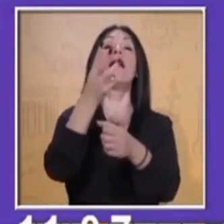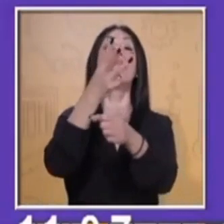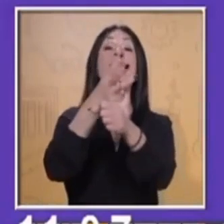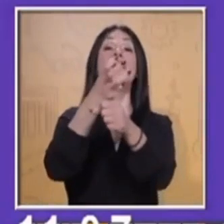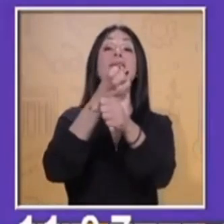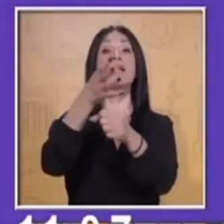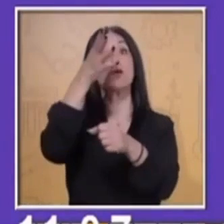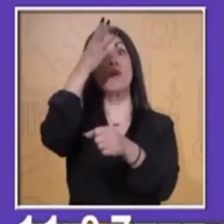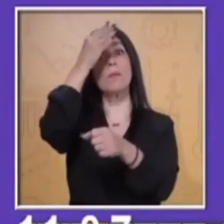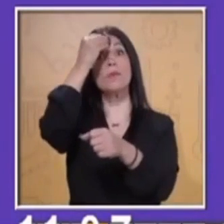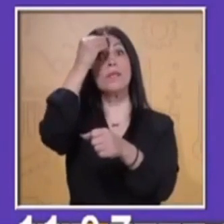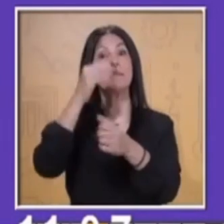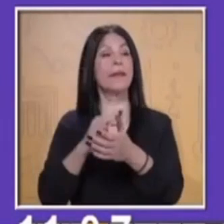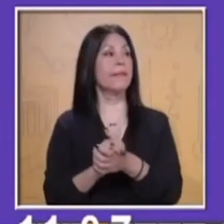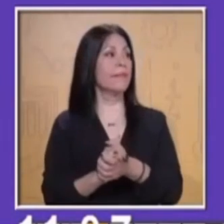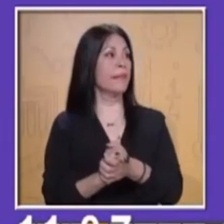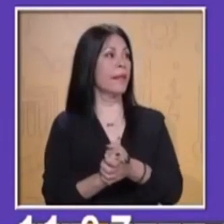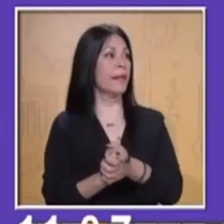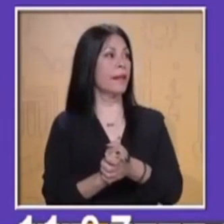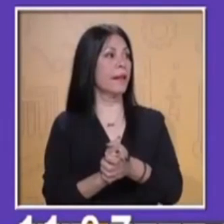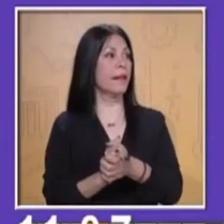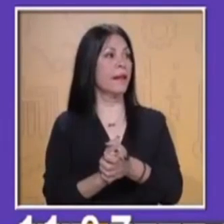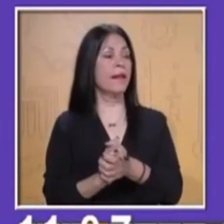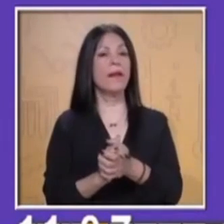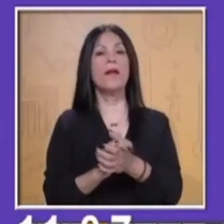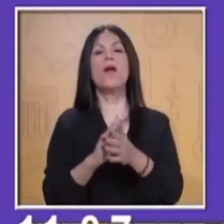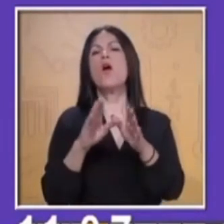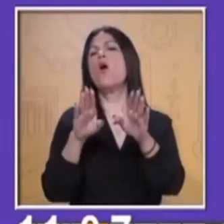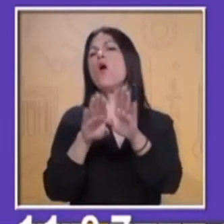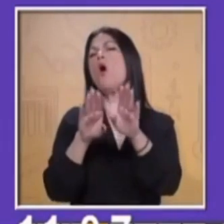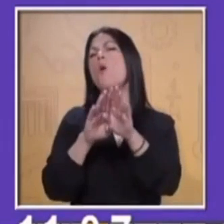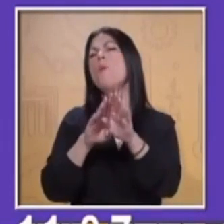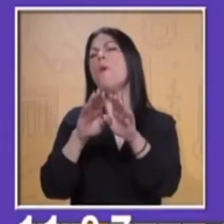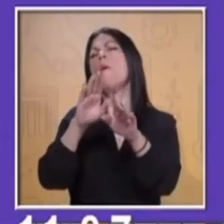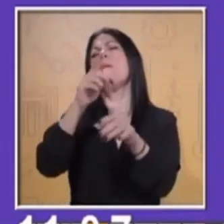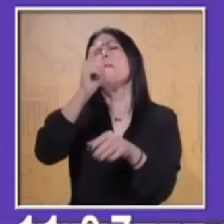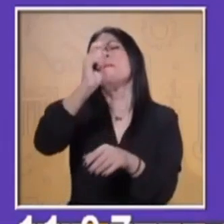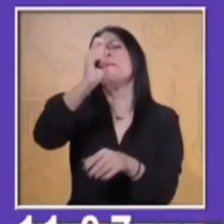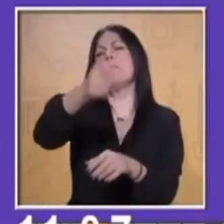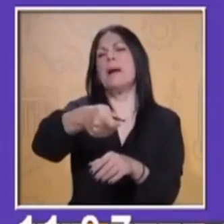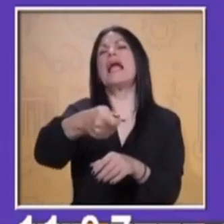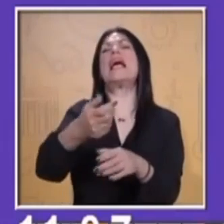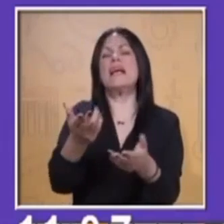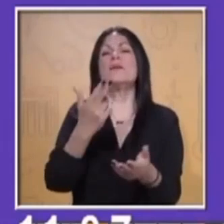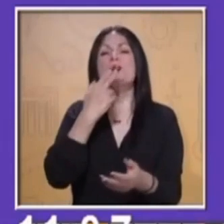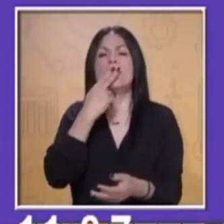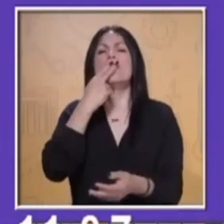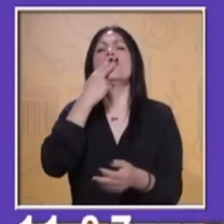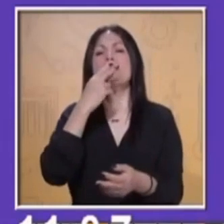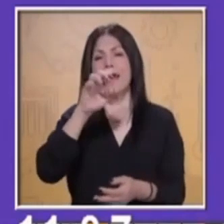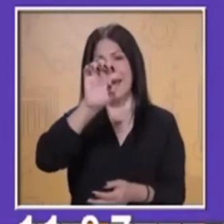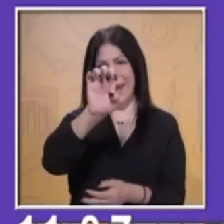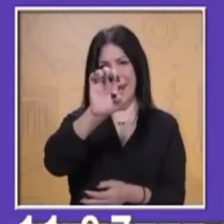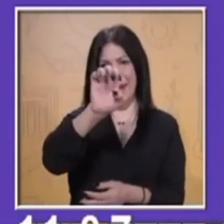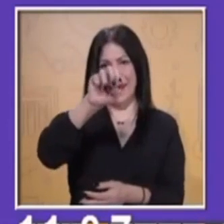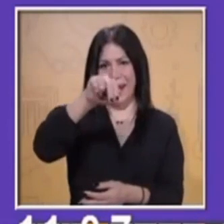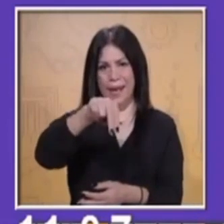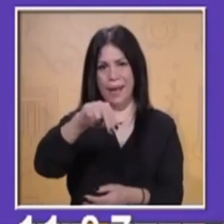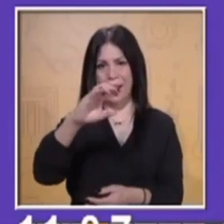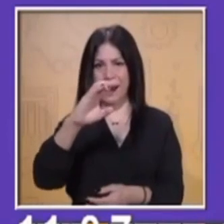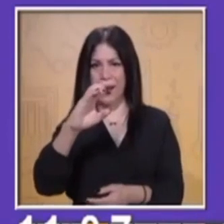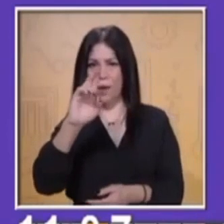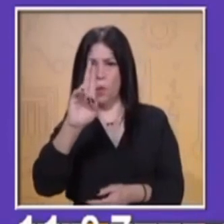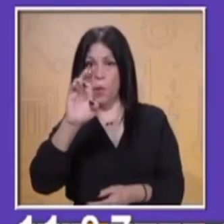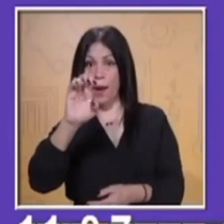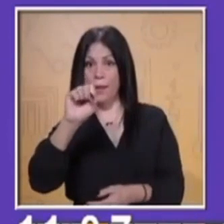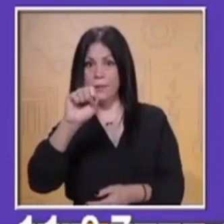vamos a aprender es la función de las encuestas y la forma de reportar esta información obtenida.